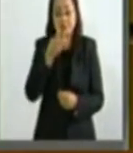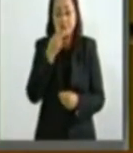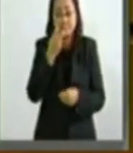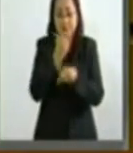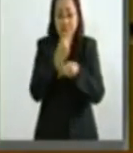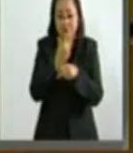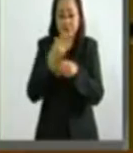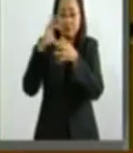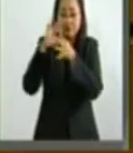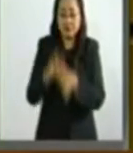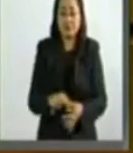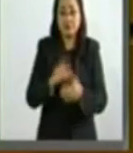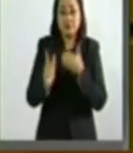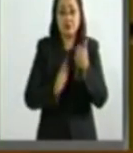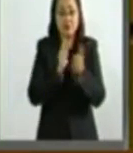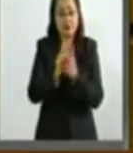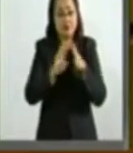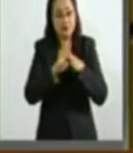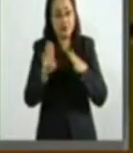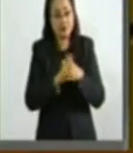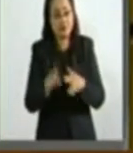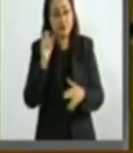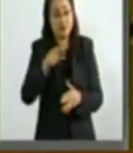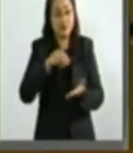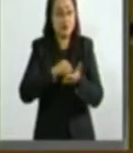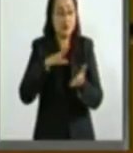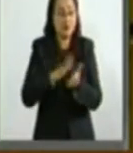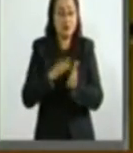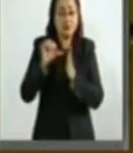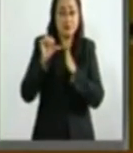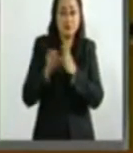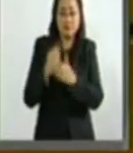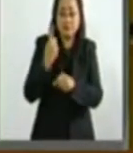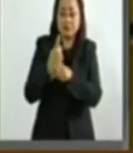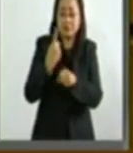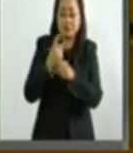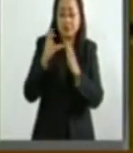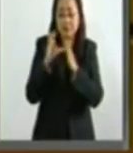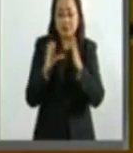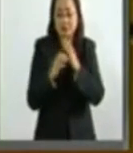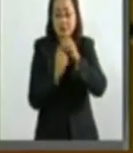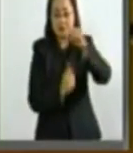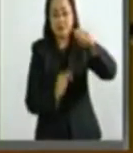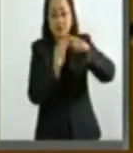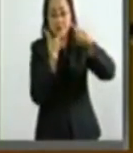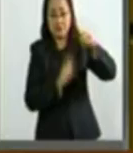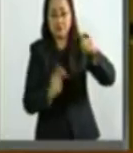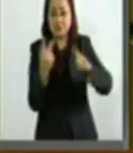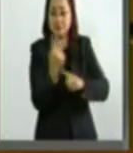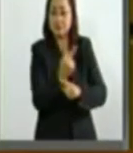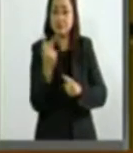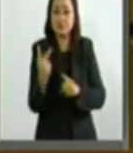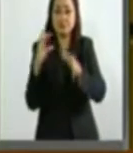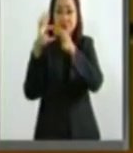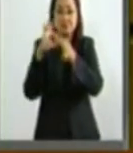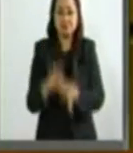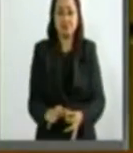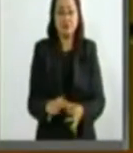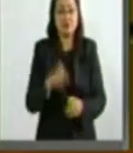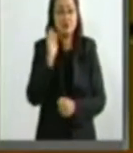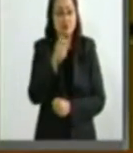la ley de inmigración, con lo que establece el artículo primero de nuestra Constitución, que garantiza